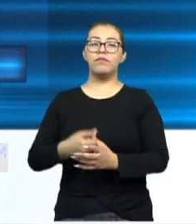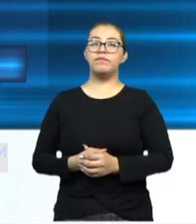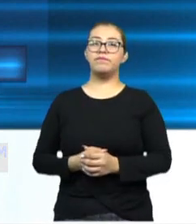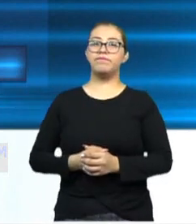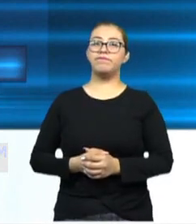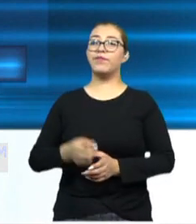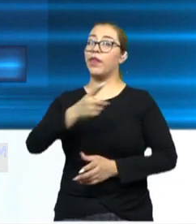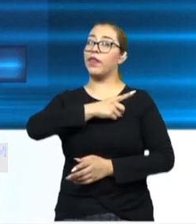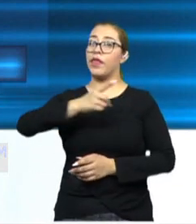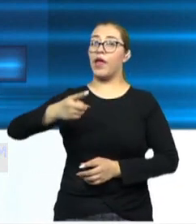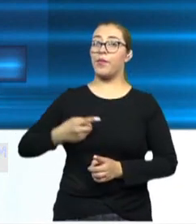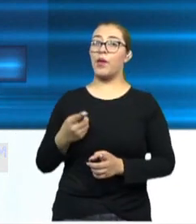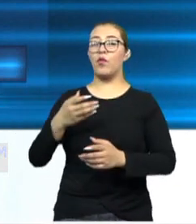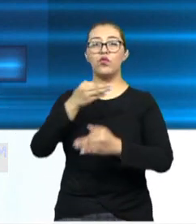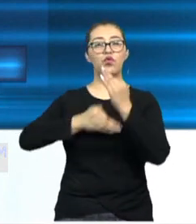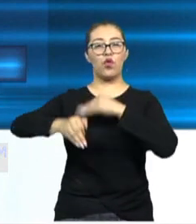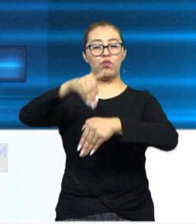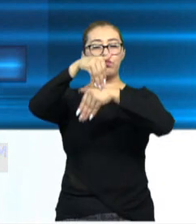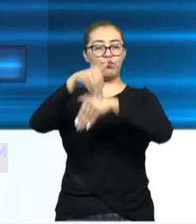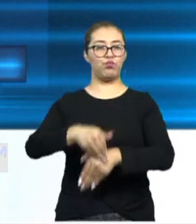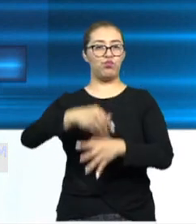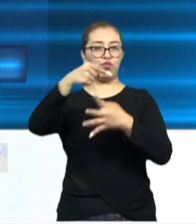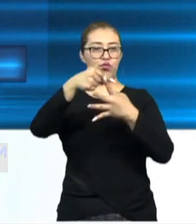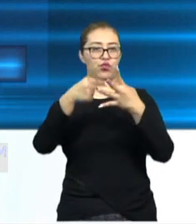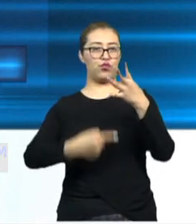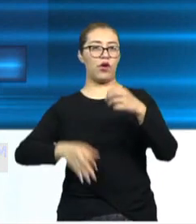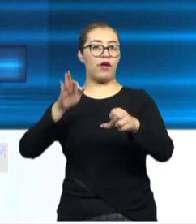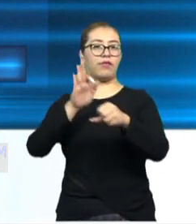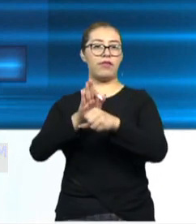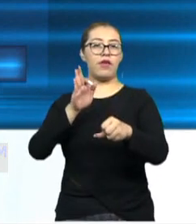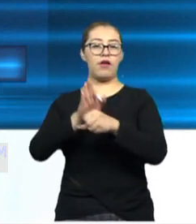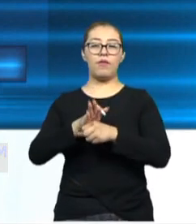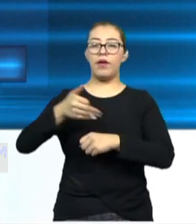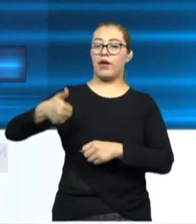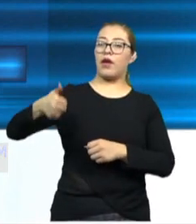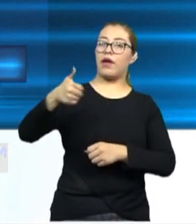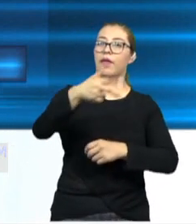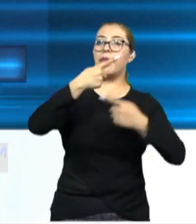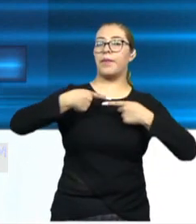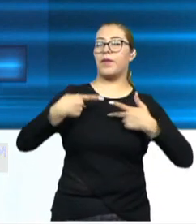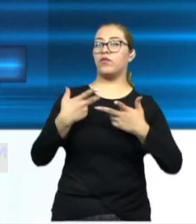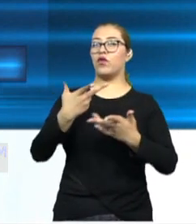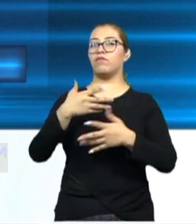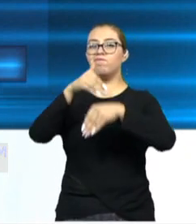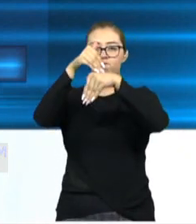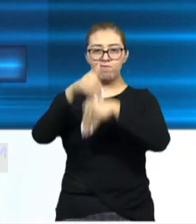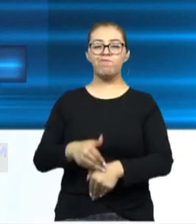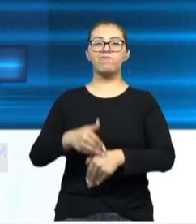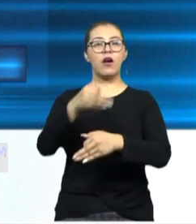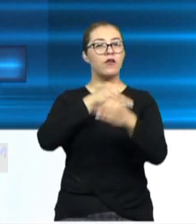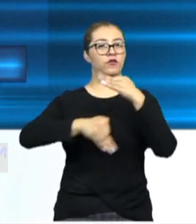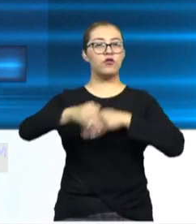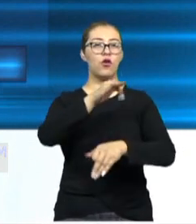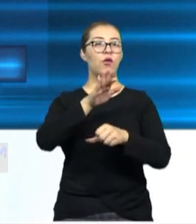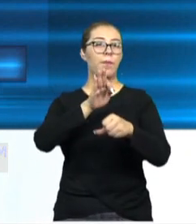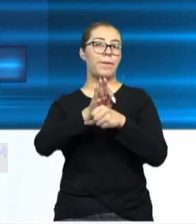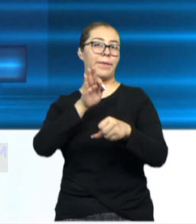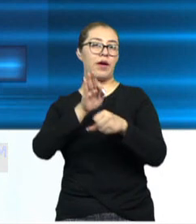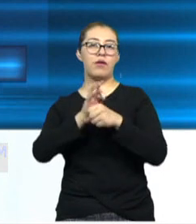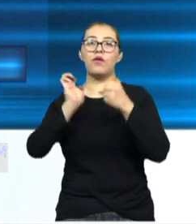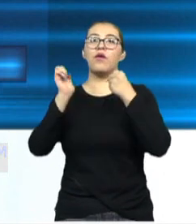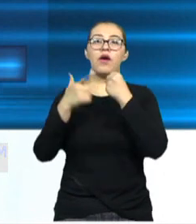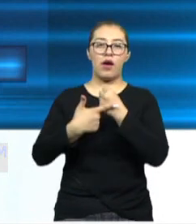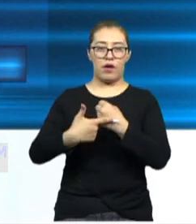tenemos que seguir guardando las medidas preventivas y hacer, cada quien hacer lo que le corresponde en función de sus riesgos o sus